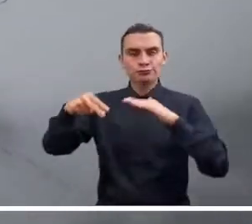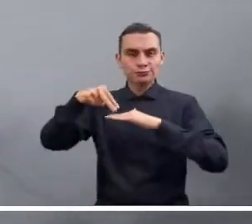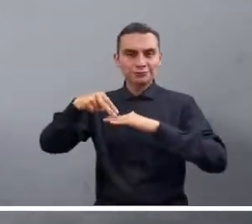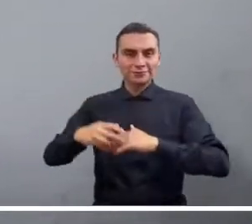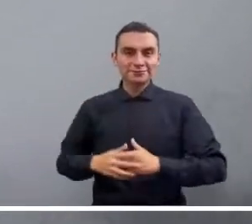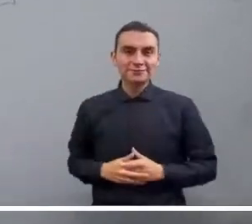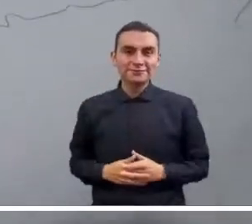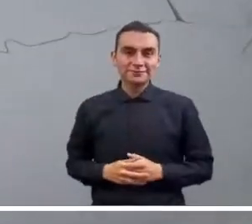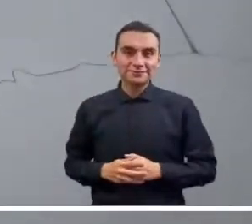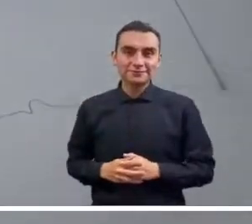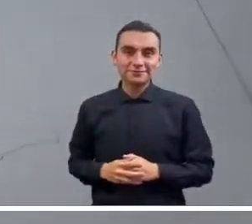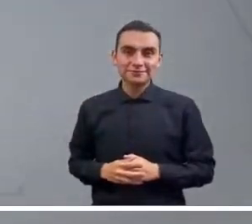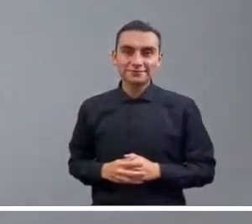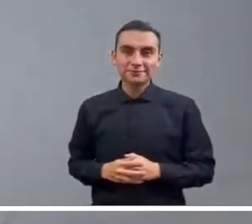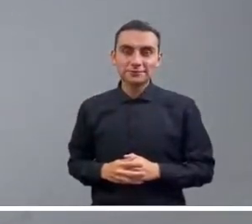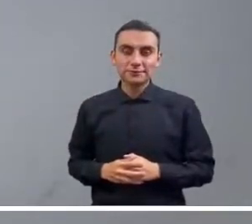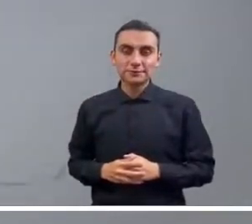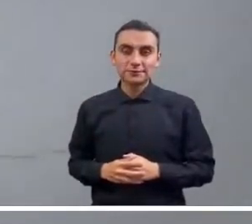Nariño.